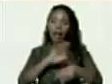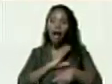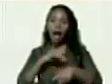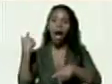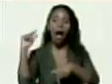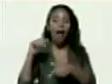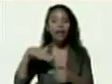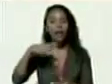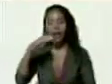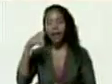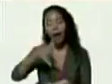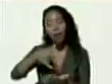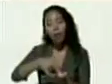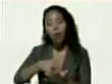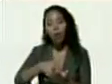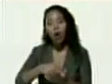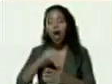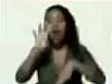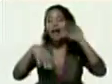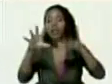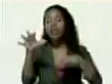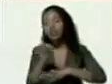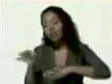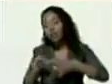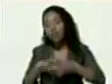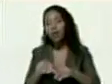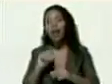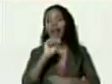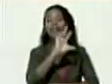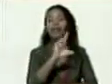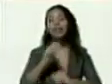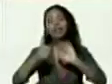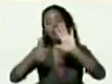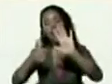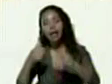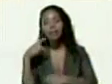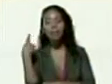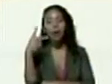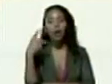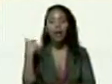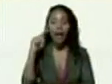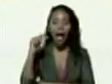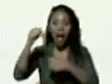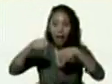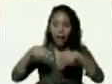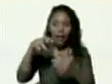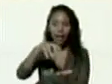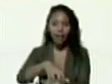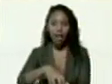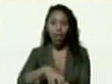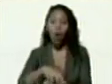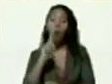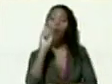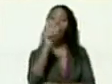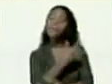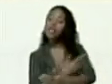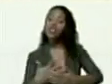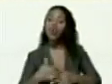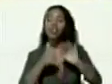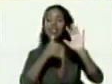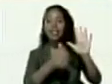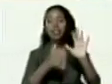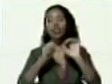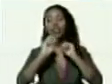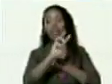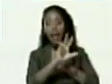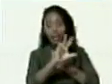presidente mire en los 14 municipios y las 36 parroquias que tenemos en este estado hay 1.638